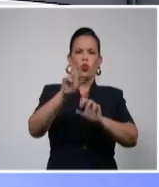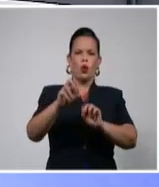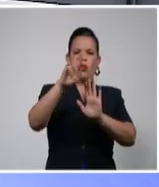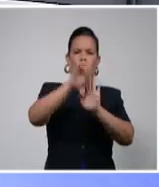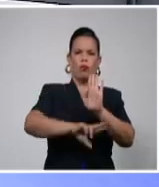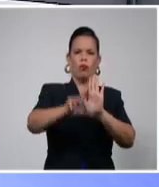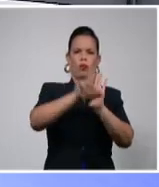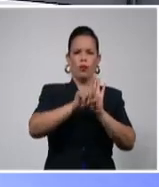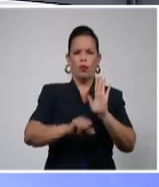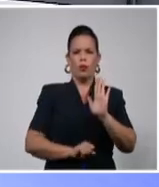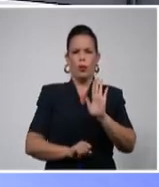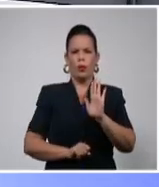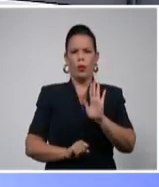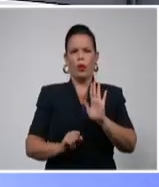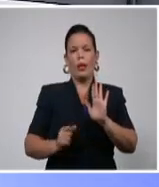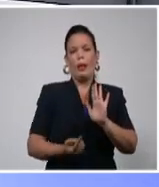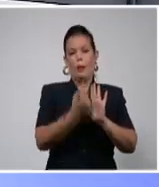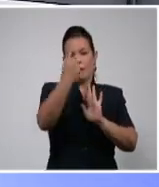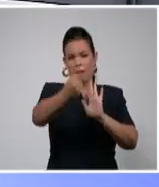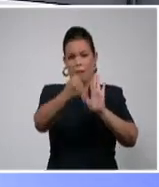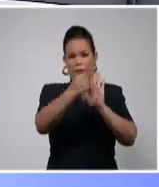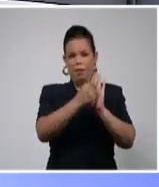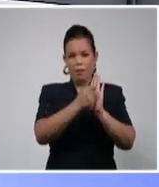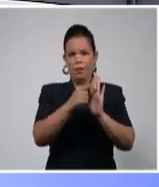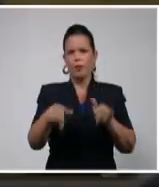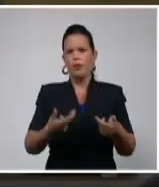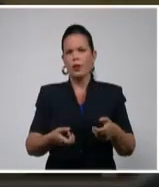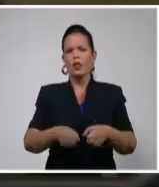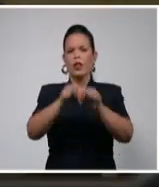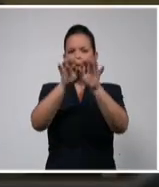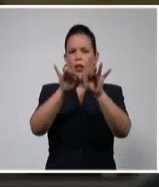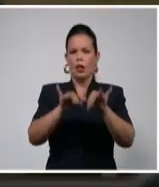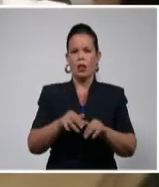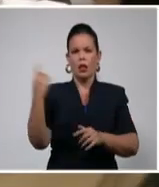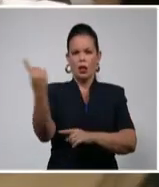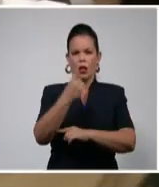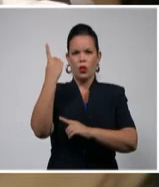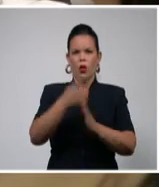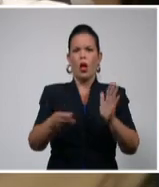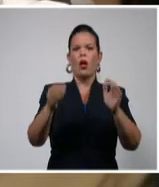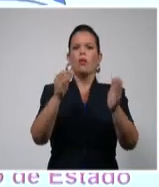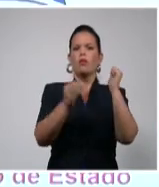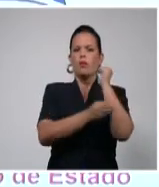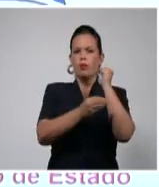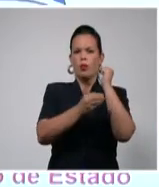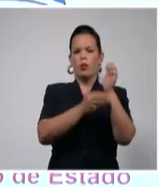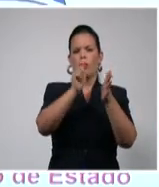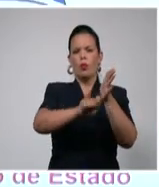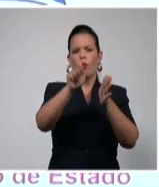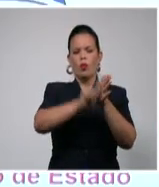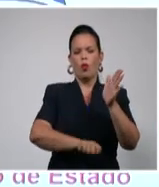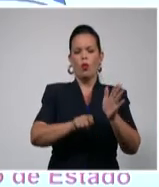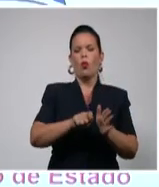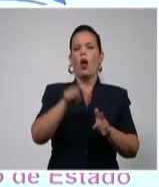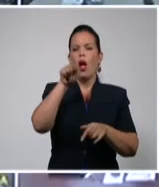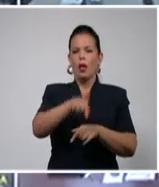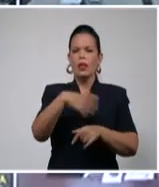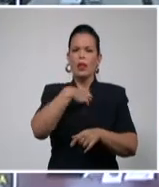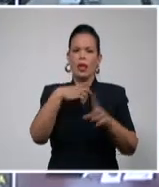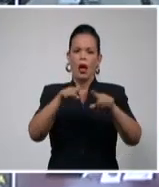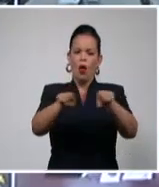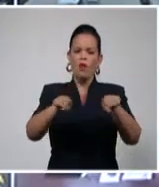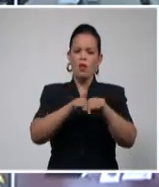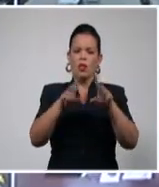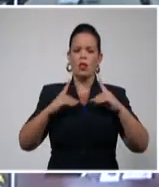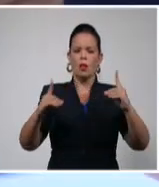Primero se está el referido a que la Secretaría de la Asamblea Nacional del Poder Popular cuente con un departamento independiente en cada provincia con la